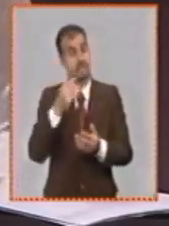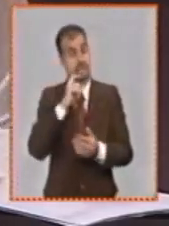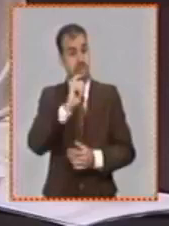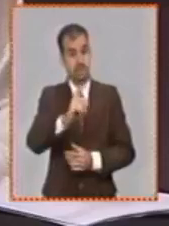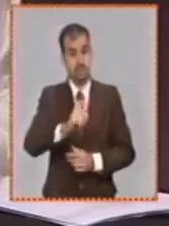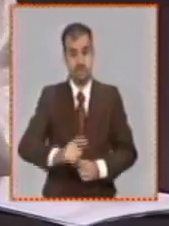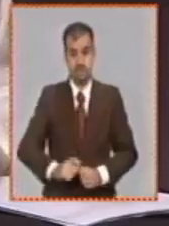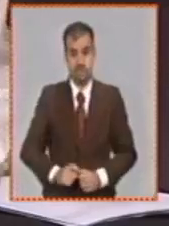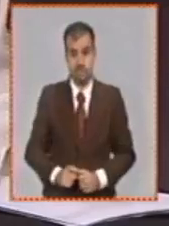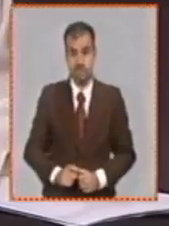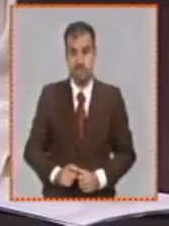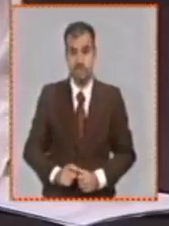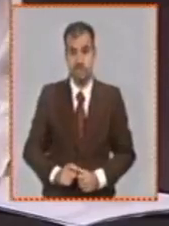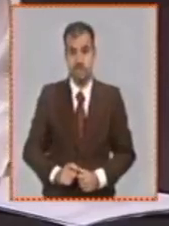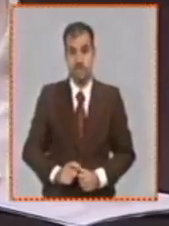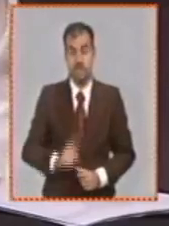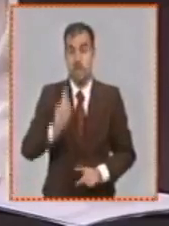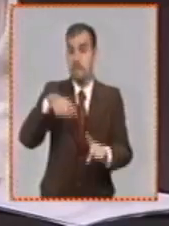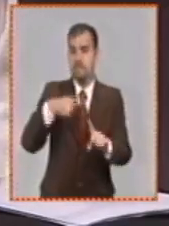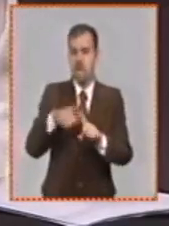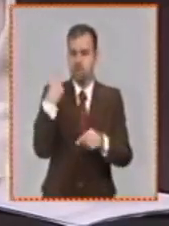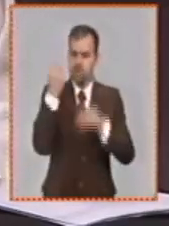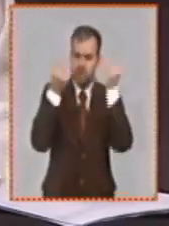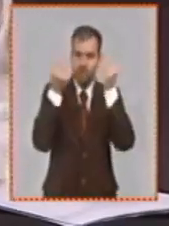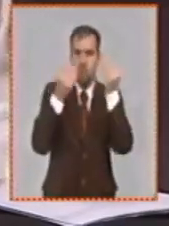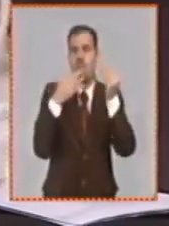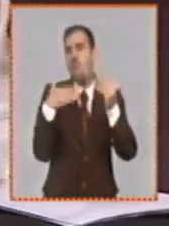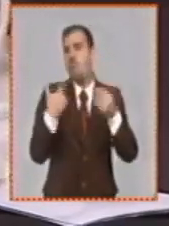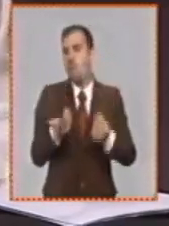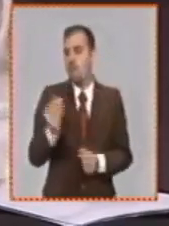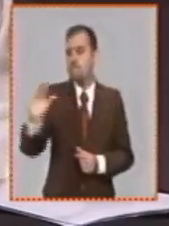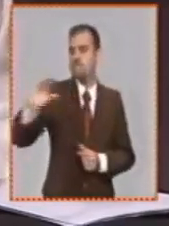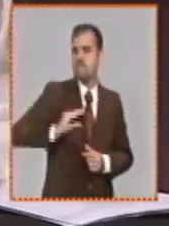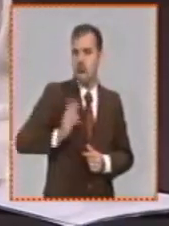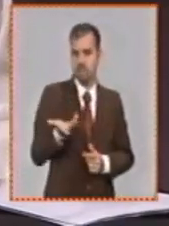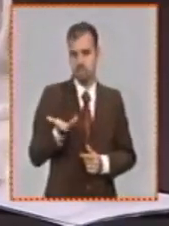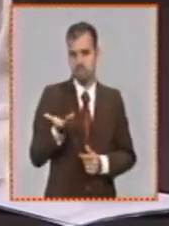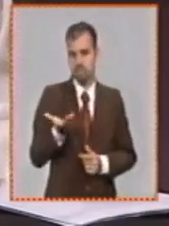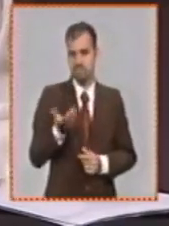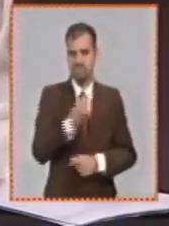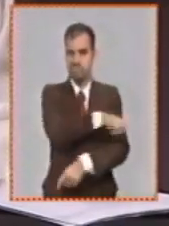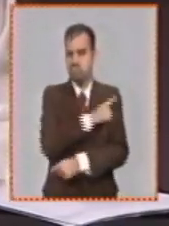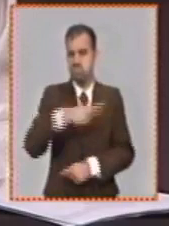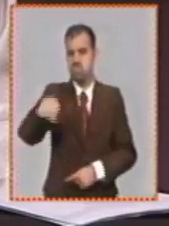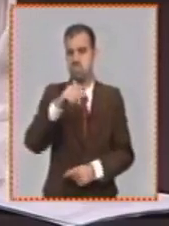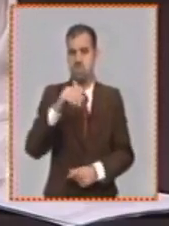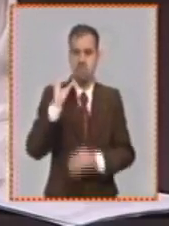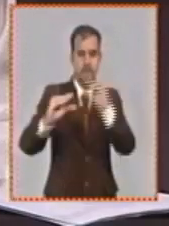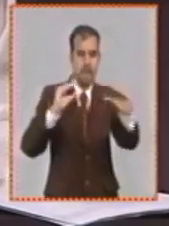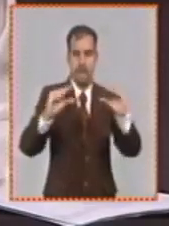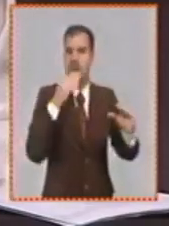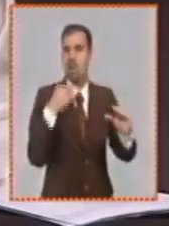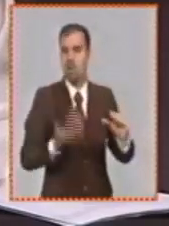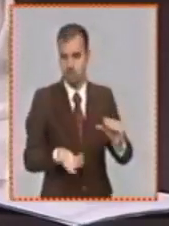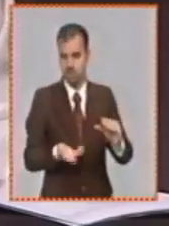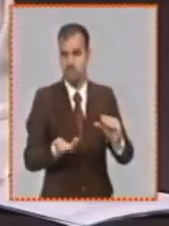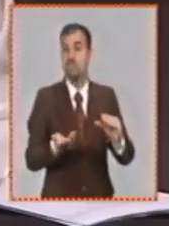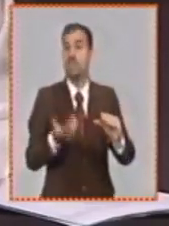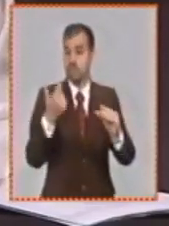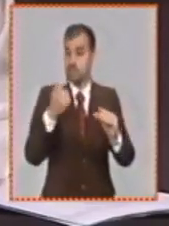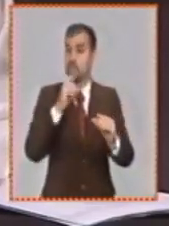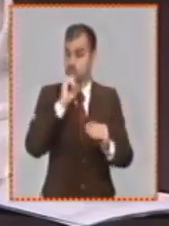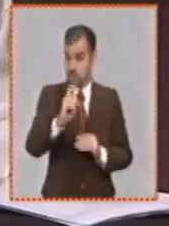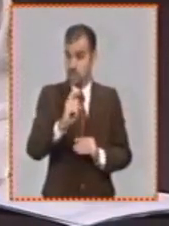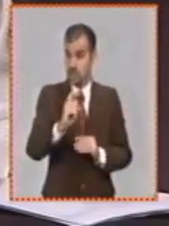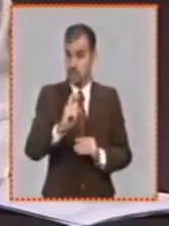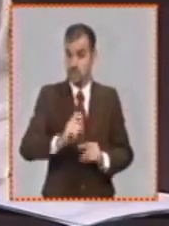tiene incluso tomando en cuenta hasta el nivel adquisitivo de la población específica de una comunidad es un tema muy complejo que tiene sus aciertos hay